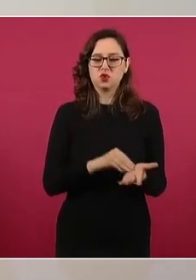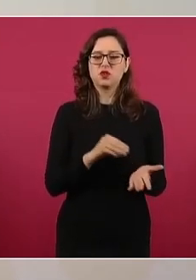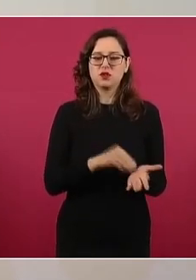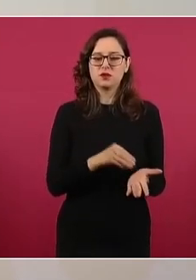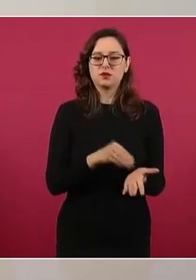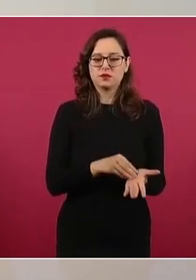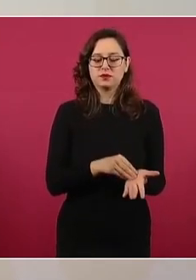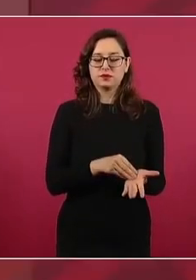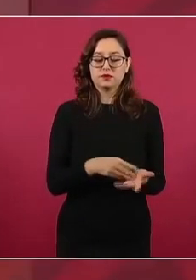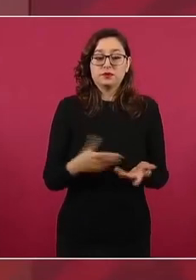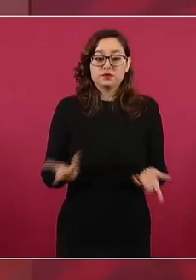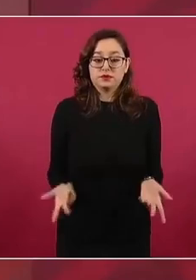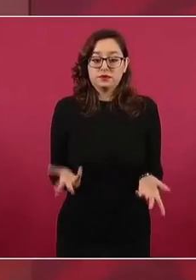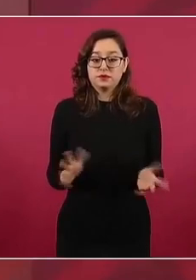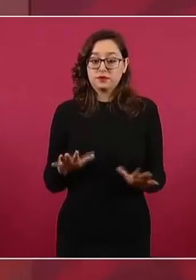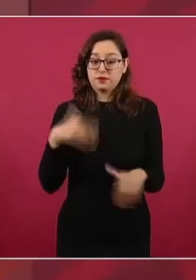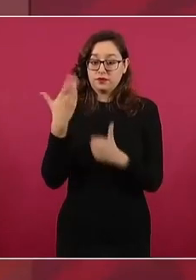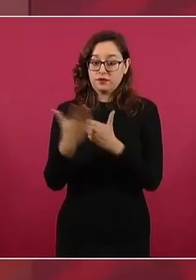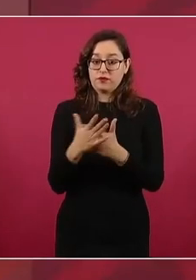entonces, si va a haber una elección,